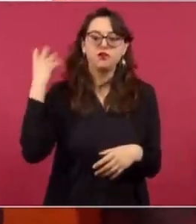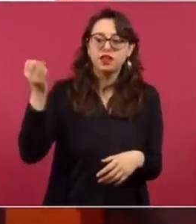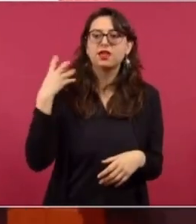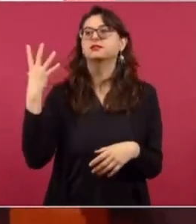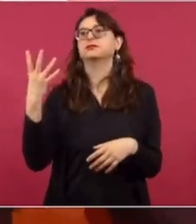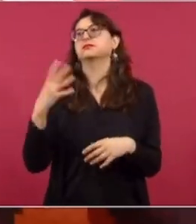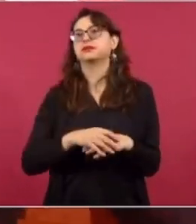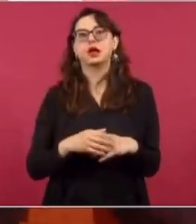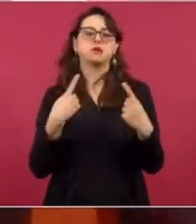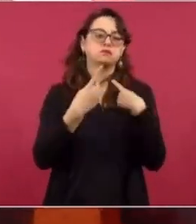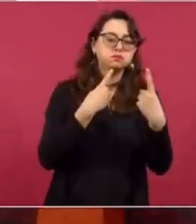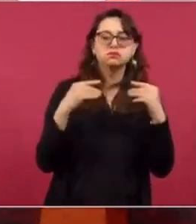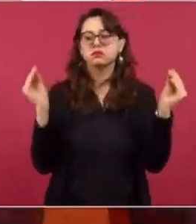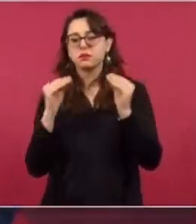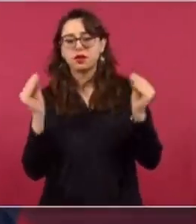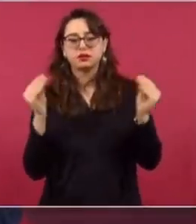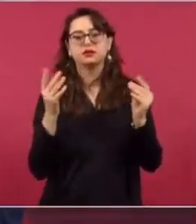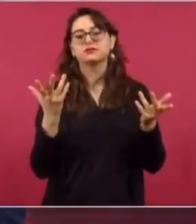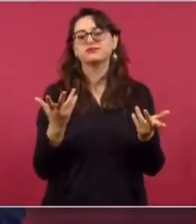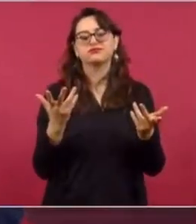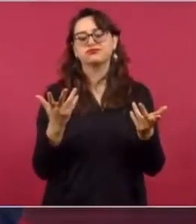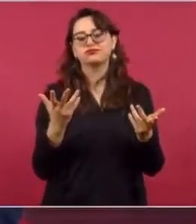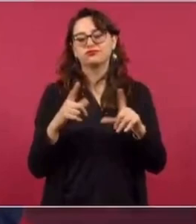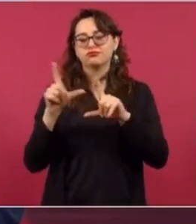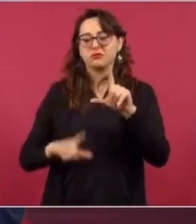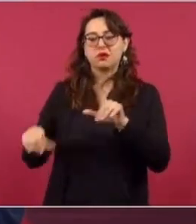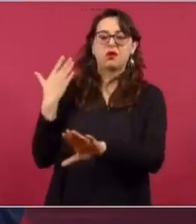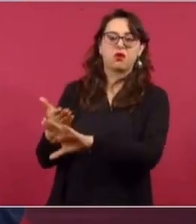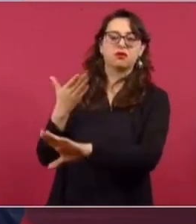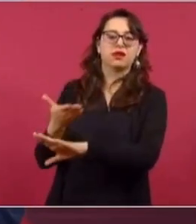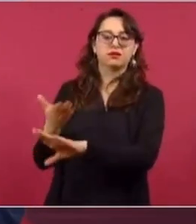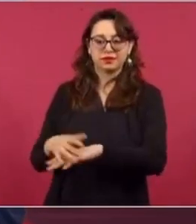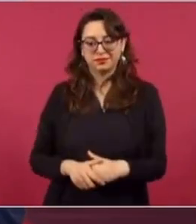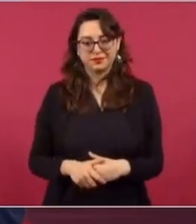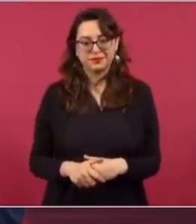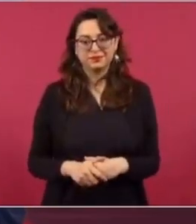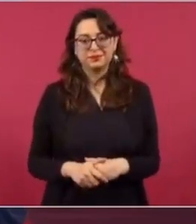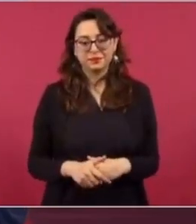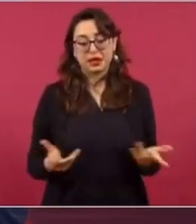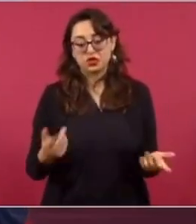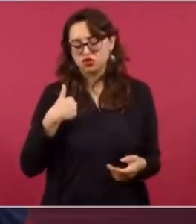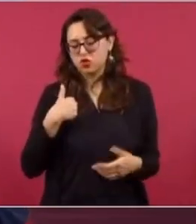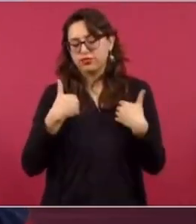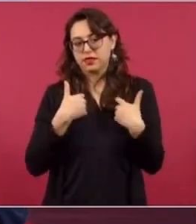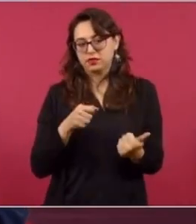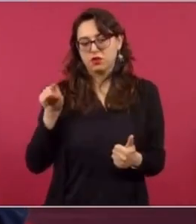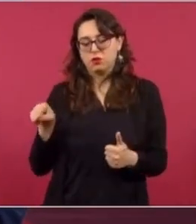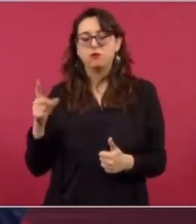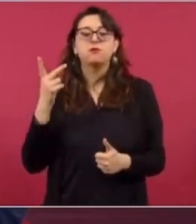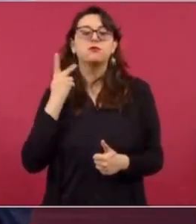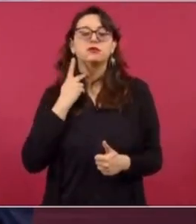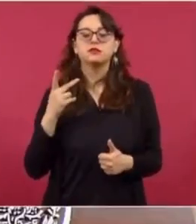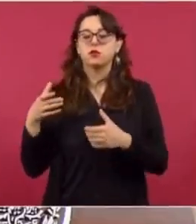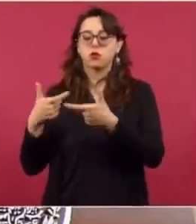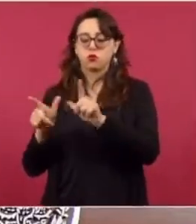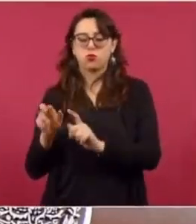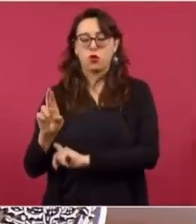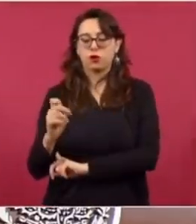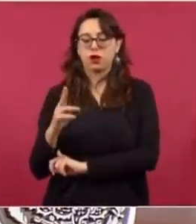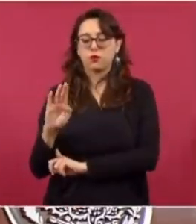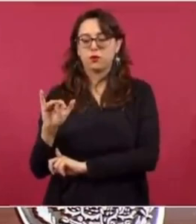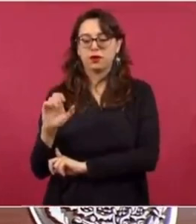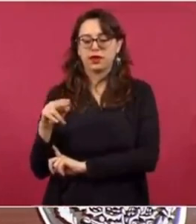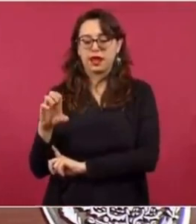o estos debates. Tengo entendido que un republicano le planteó al señor Blinken si en